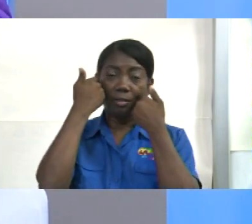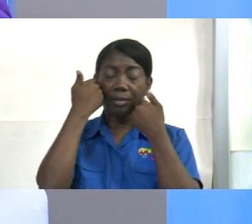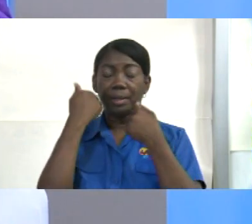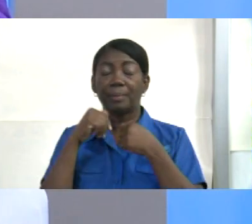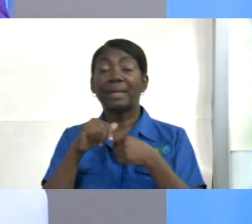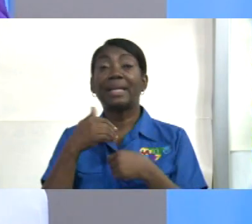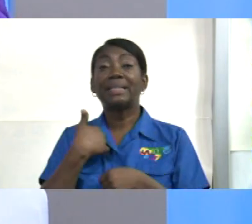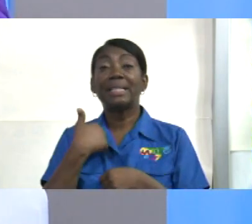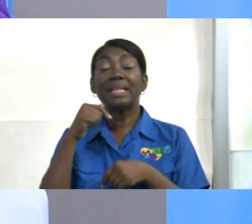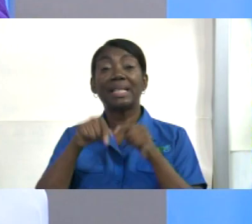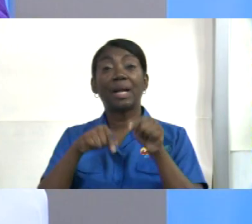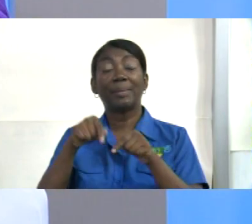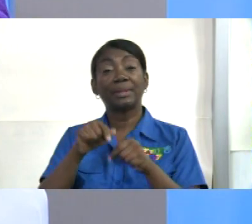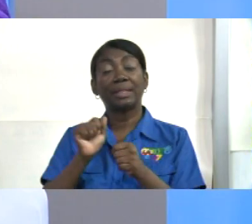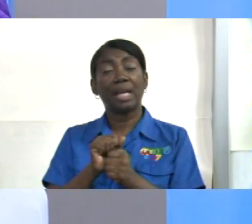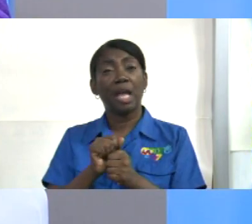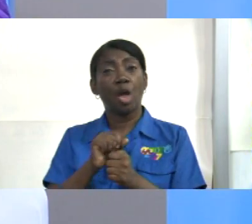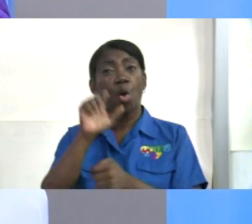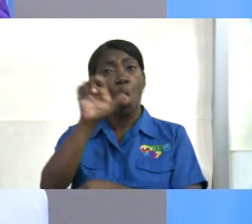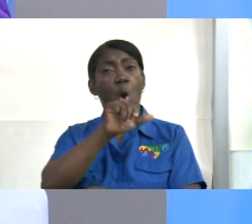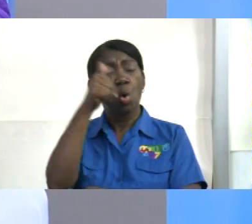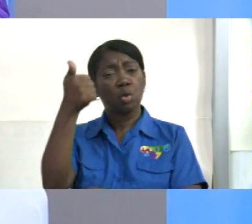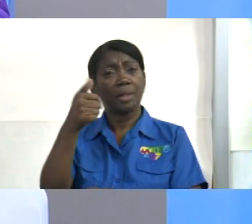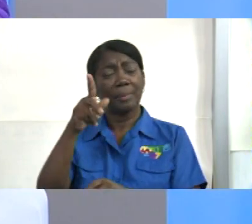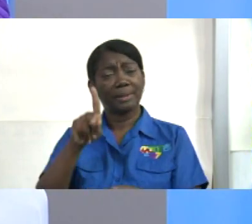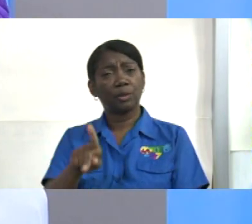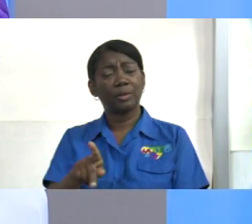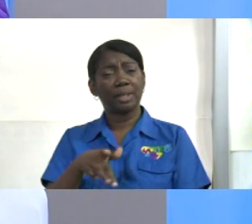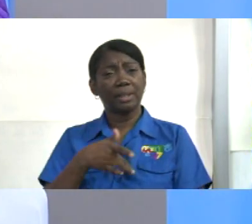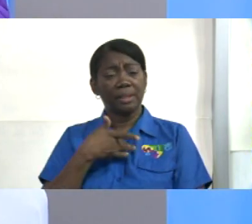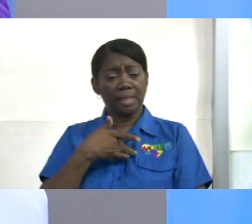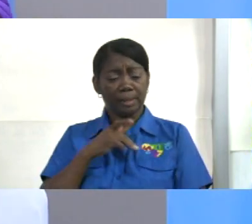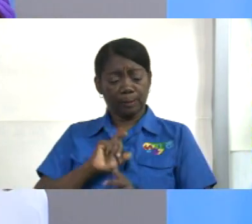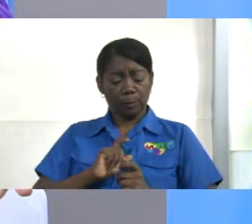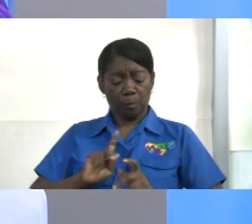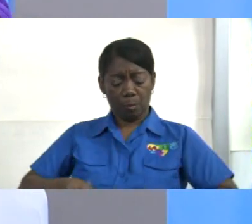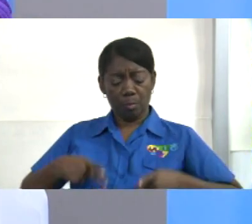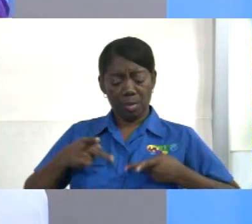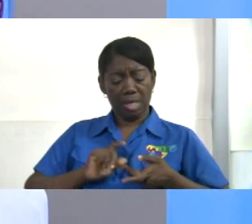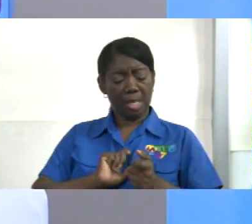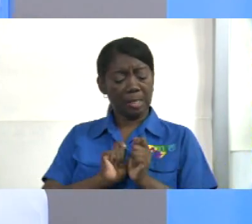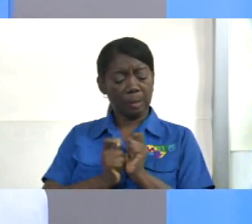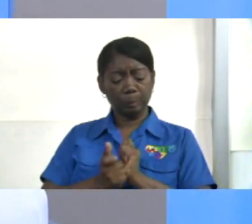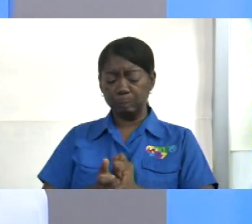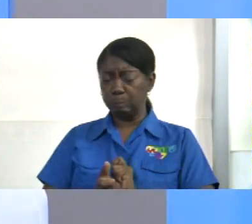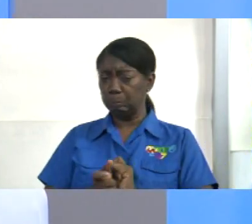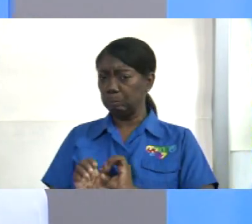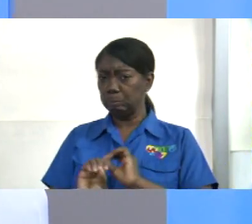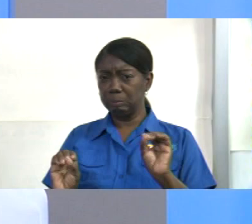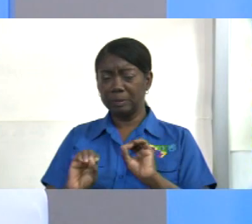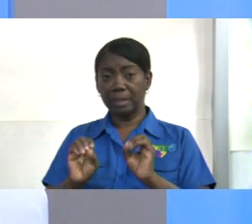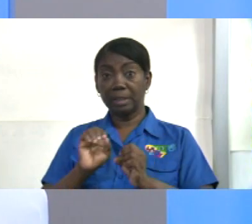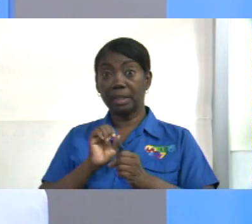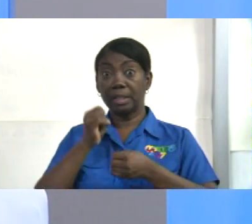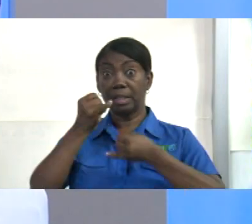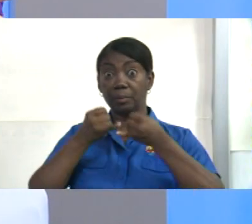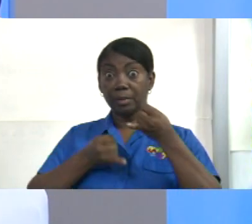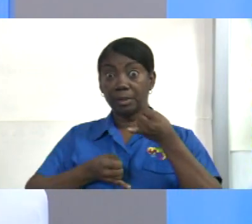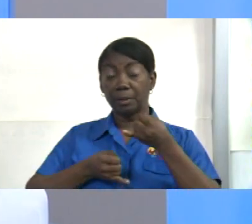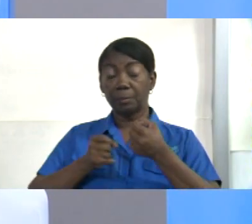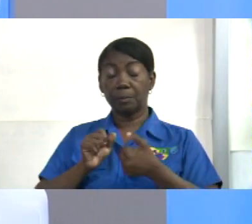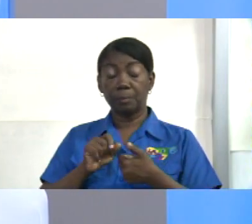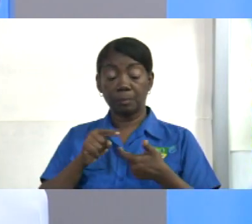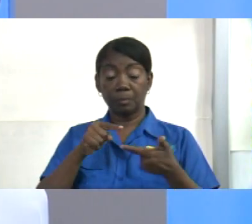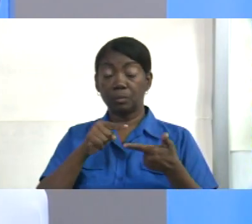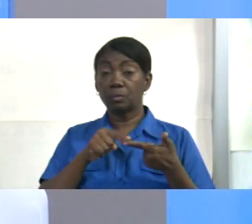están viendo o aquella persona que siente que su vida ya no tiene sentido o que se acaba y